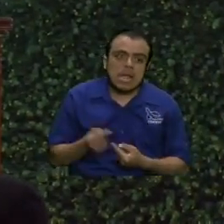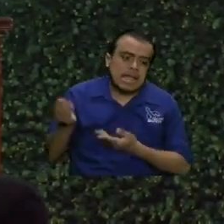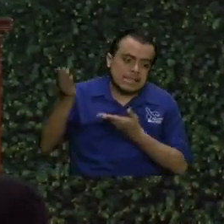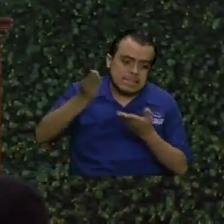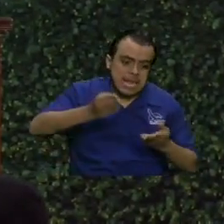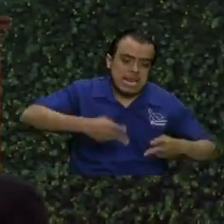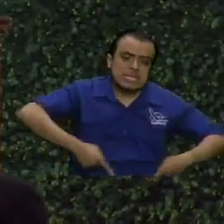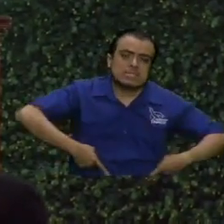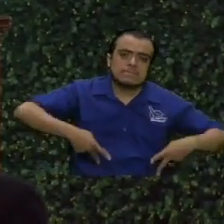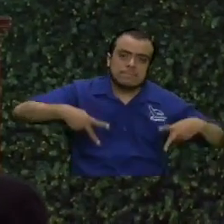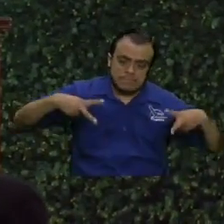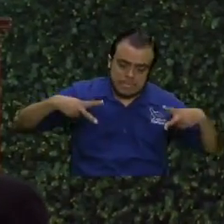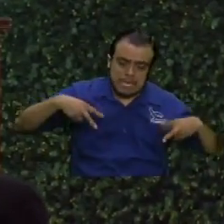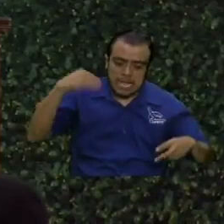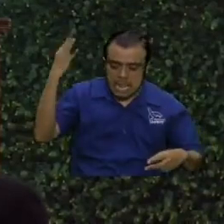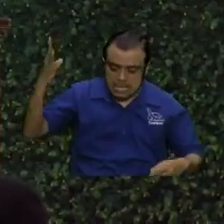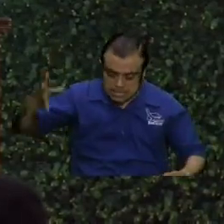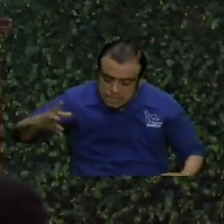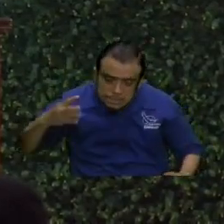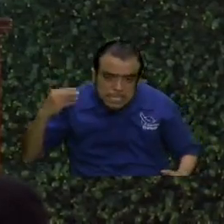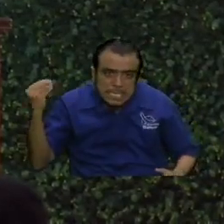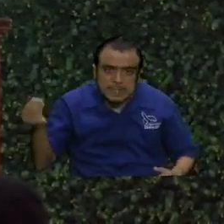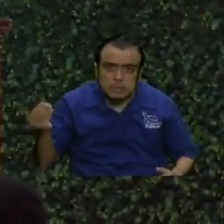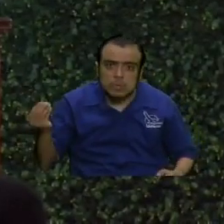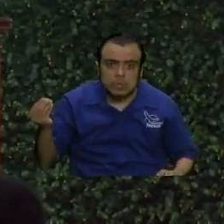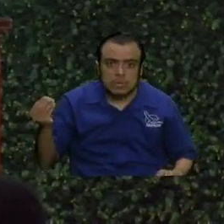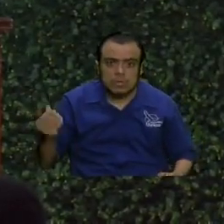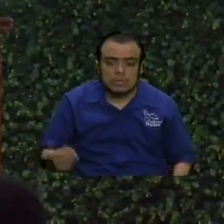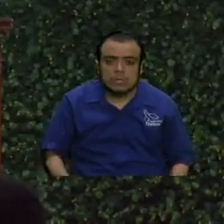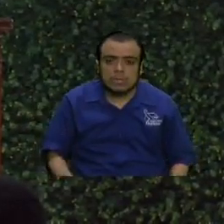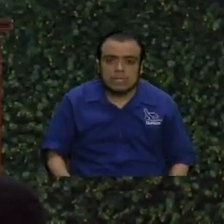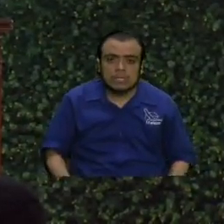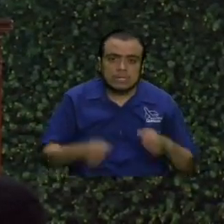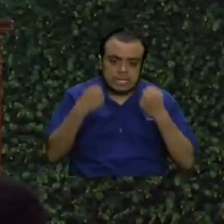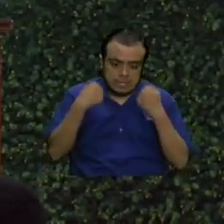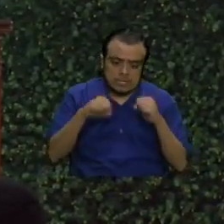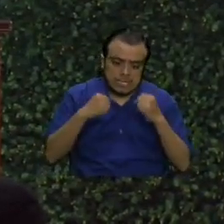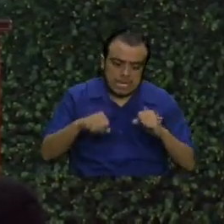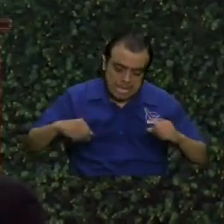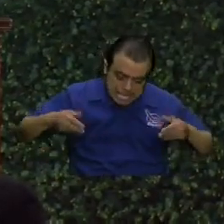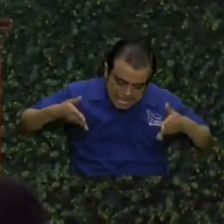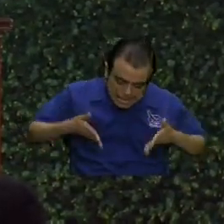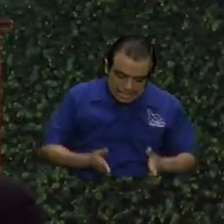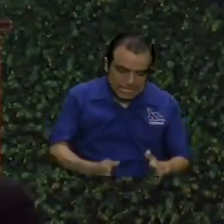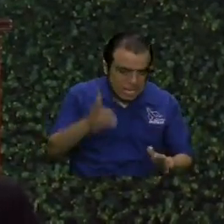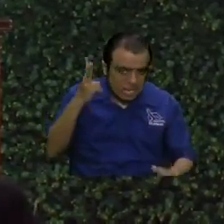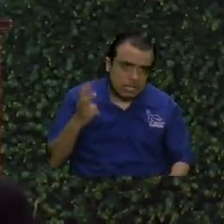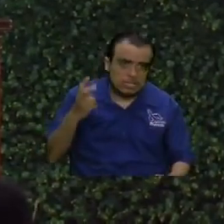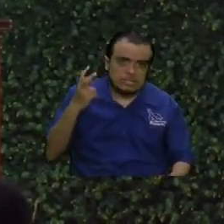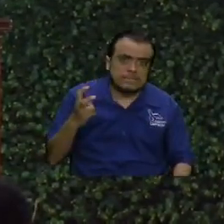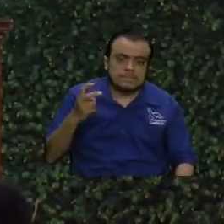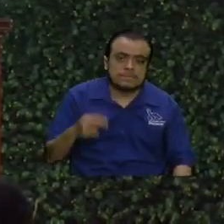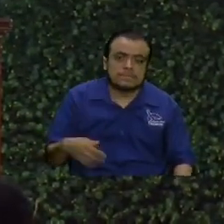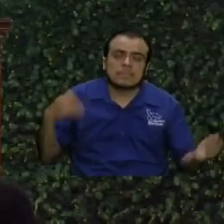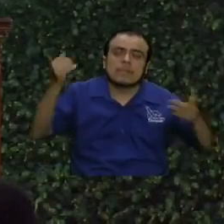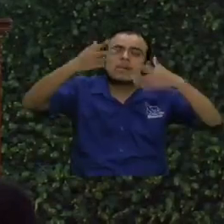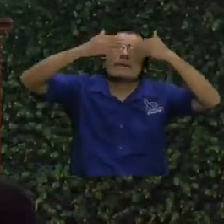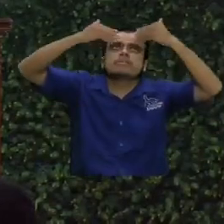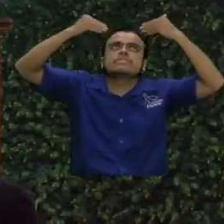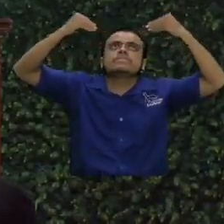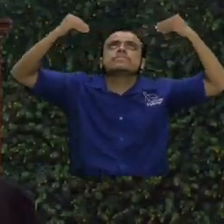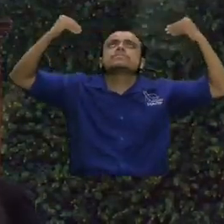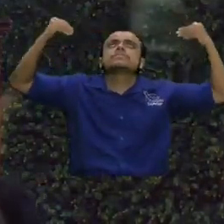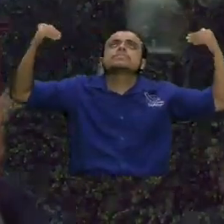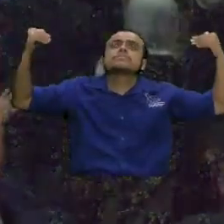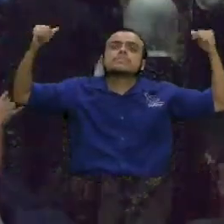su espíritu que los hagas nacer de nuevo que se abran sus ojos espirituales y